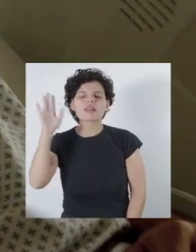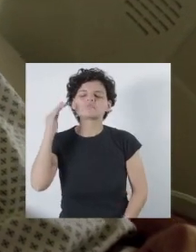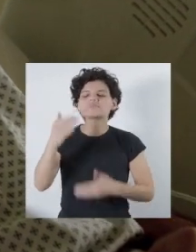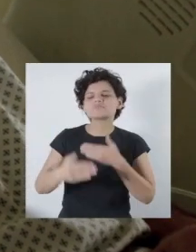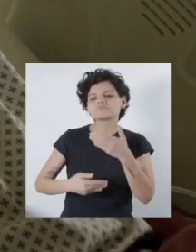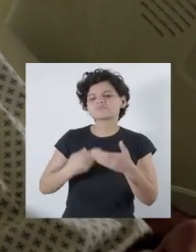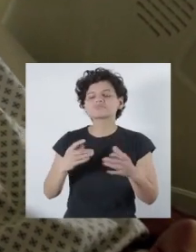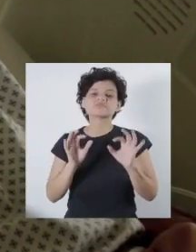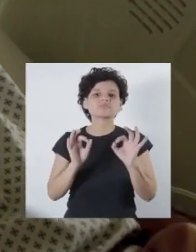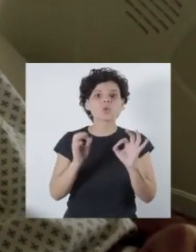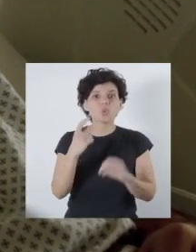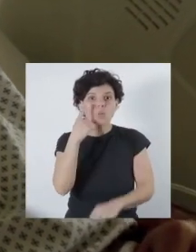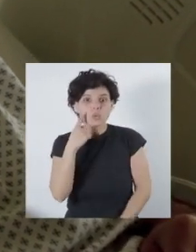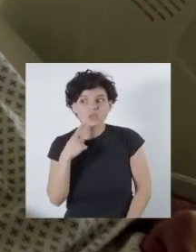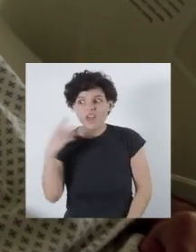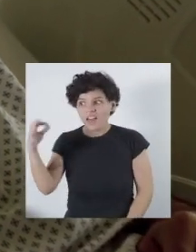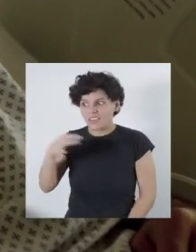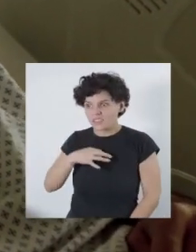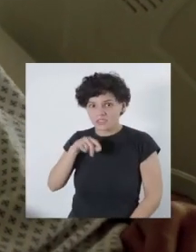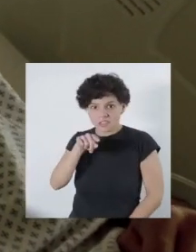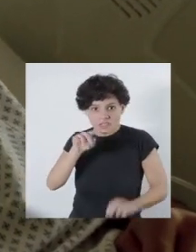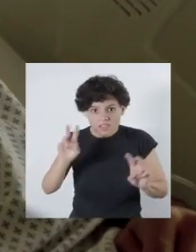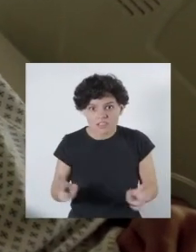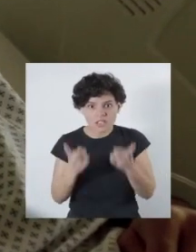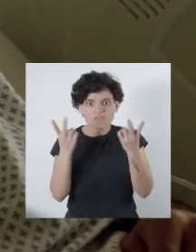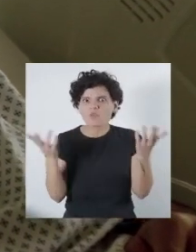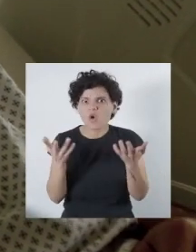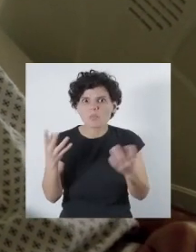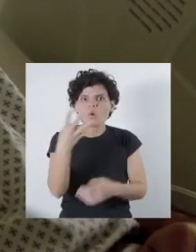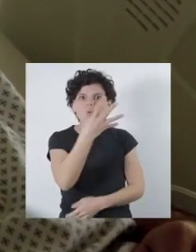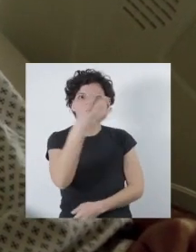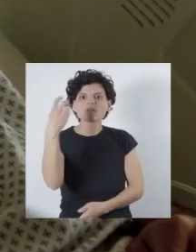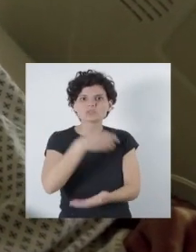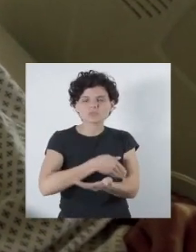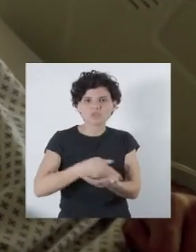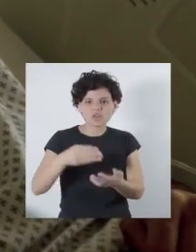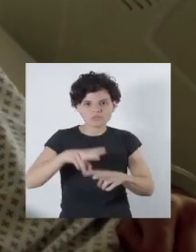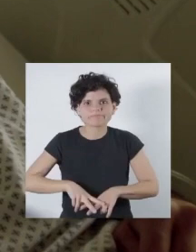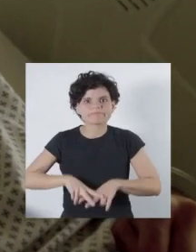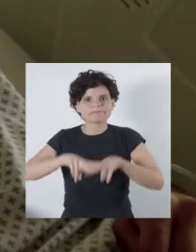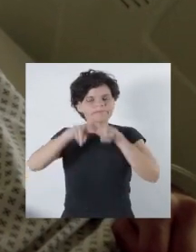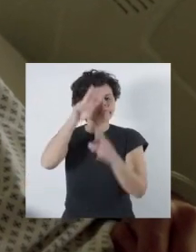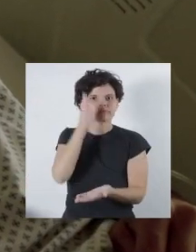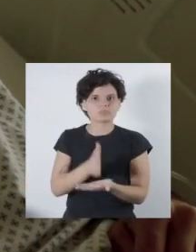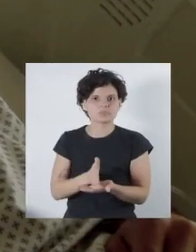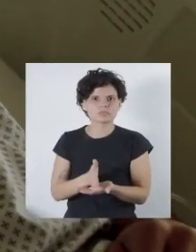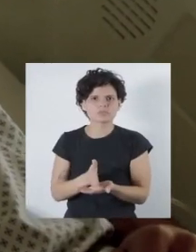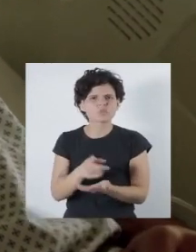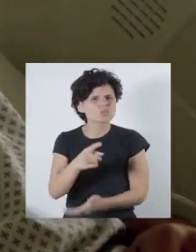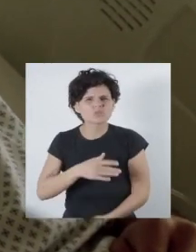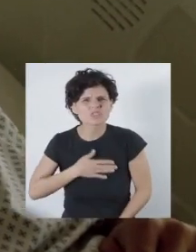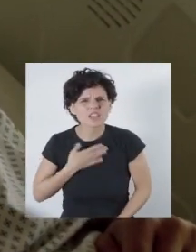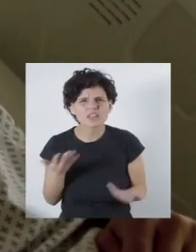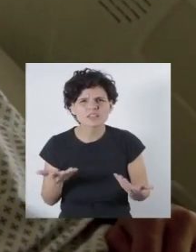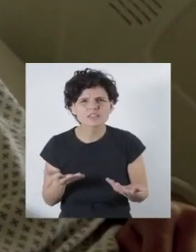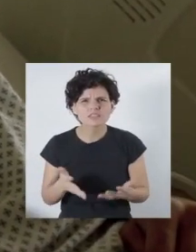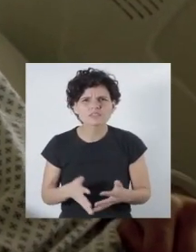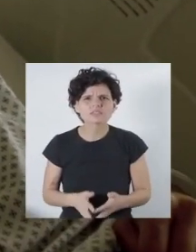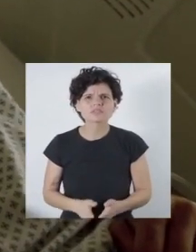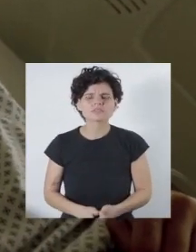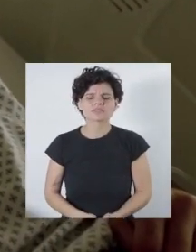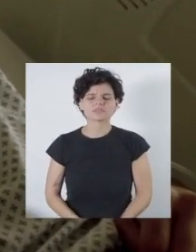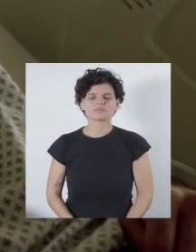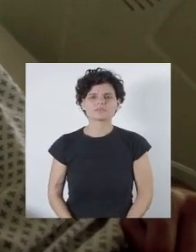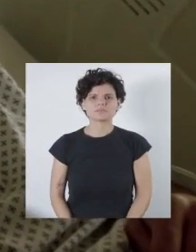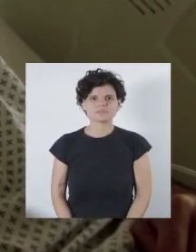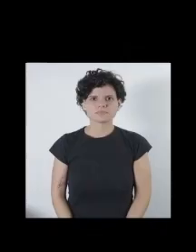Tiene imaginar que un día alguien te dice que tu única opción de vivir es juntar 400 millones. ¿Qué